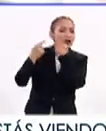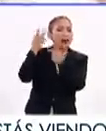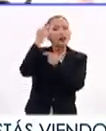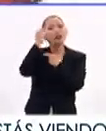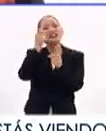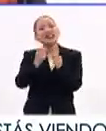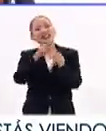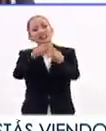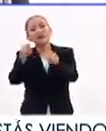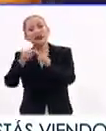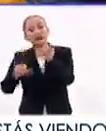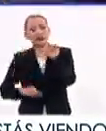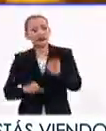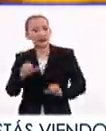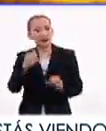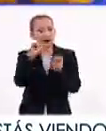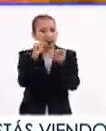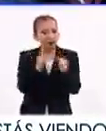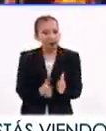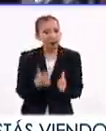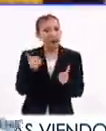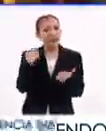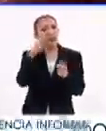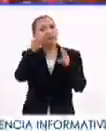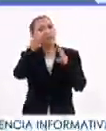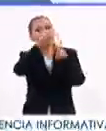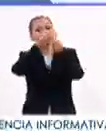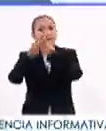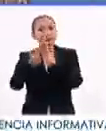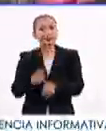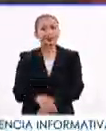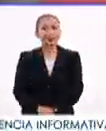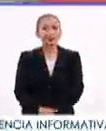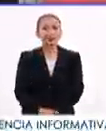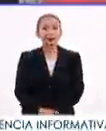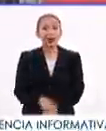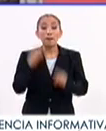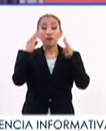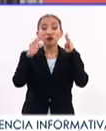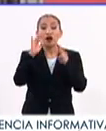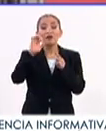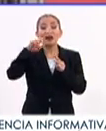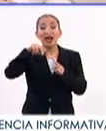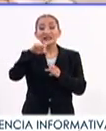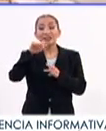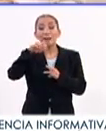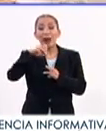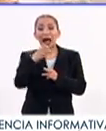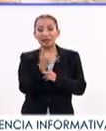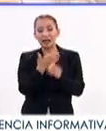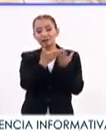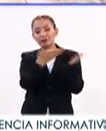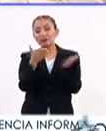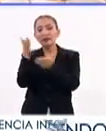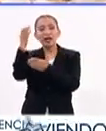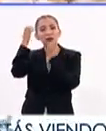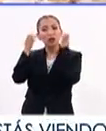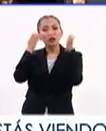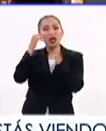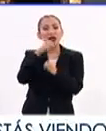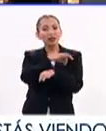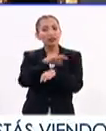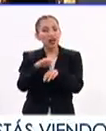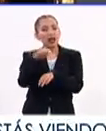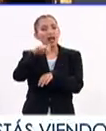aprender más sobre diversas actividades artísticas y astronómicas. El Museo Franz Mayer abre sus puertas a la exposición